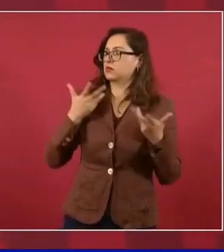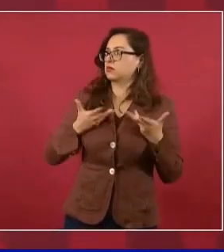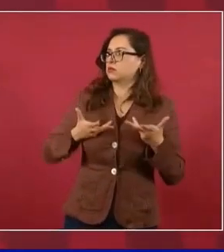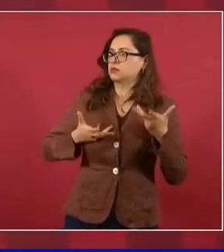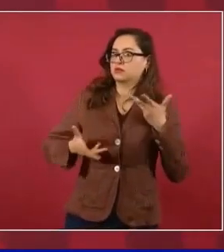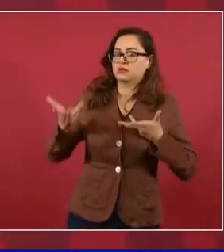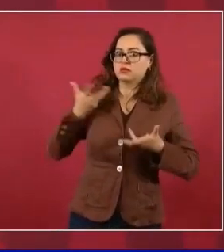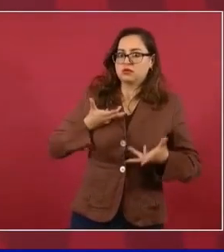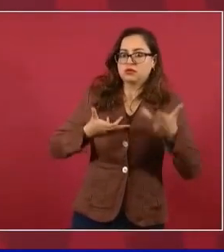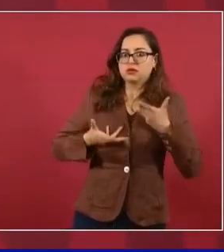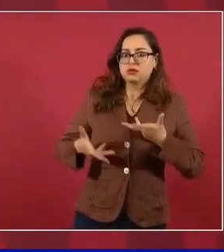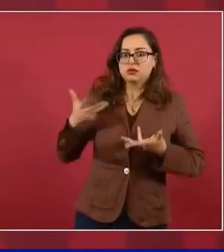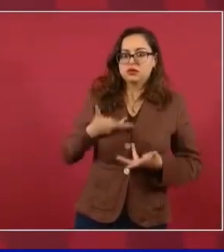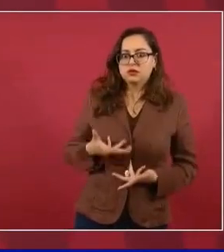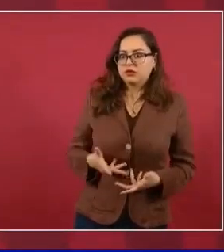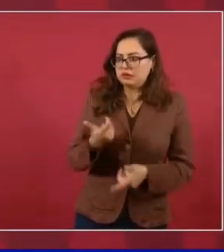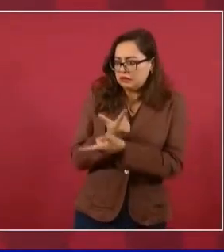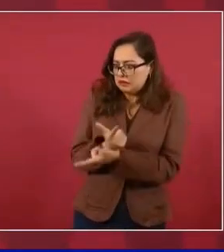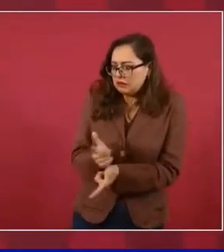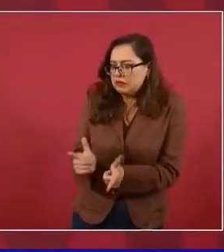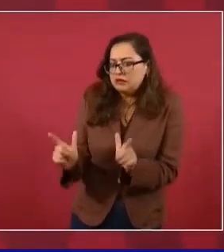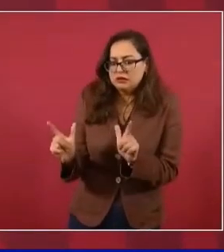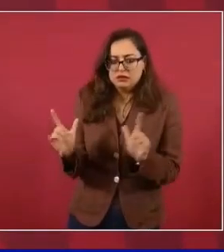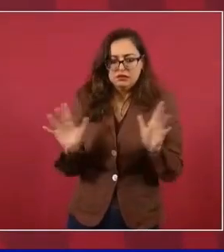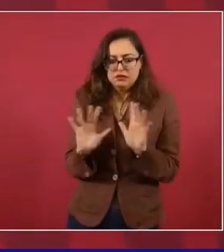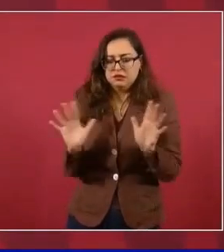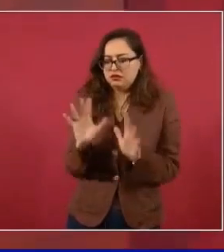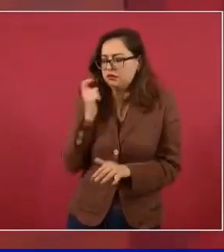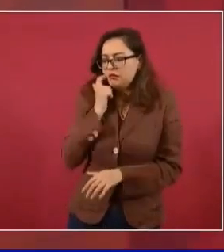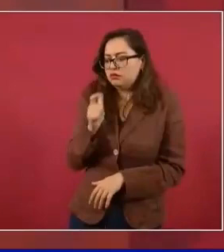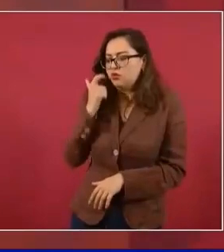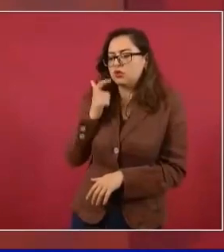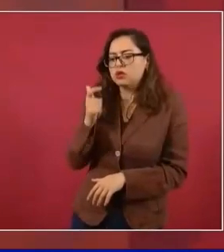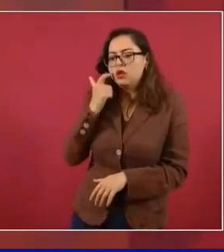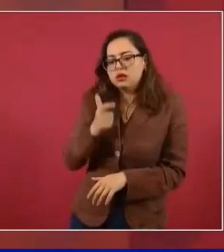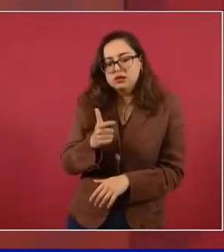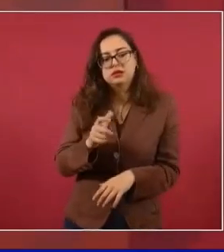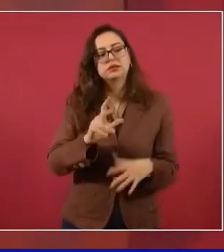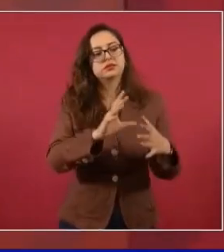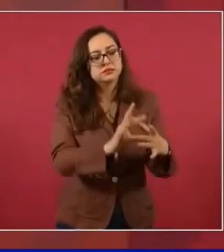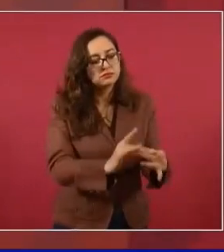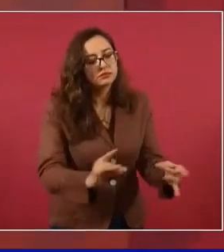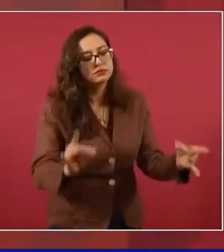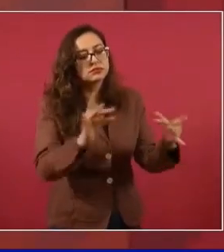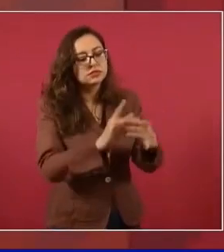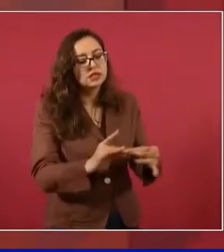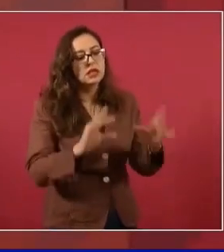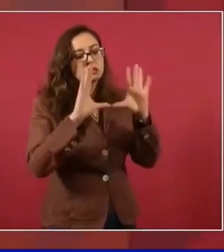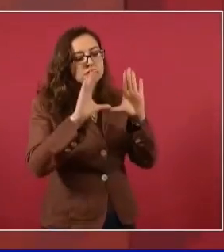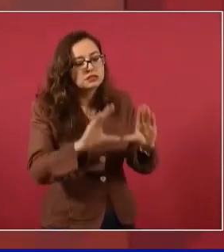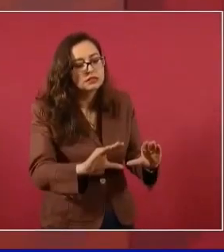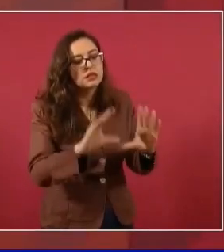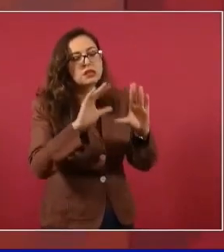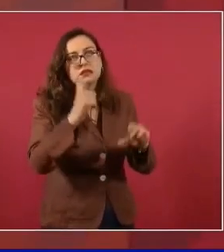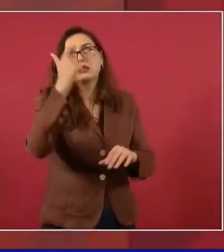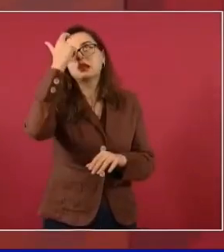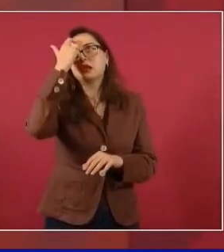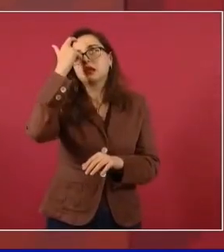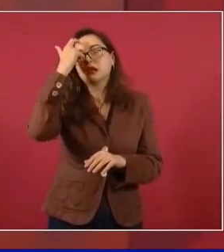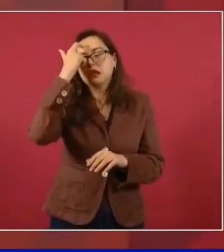para que esos peones empezaran a actuar como hombres libres, porque son procesos.